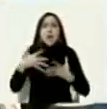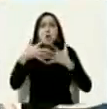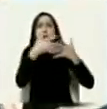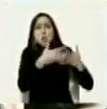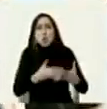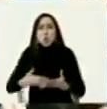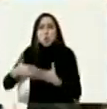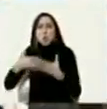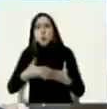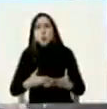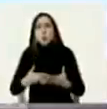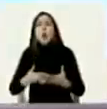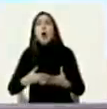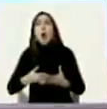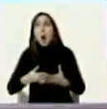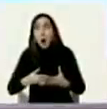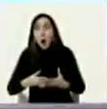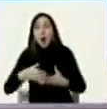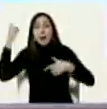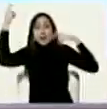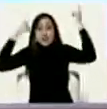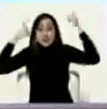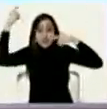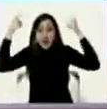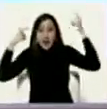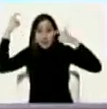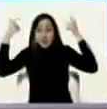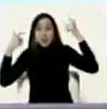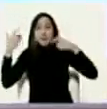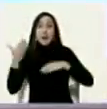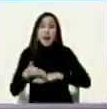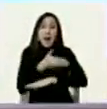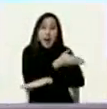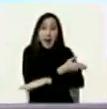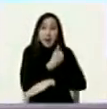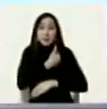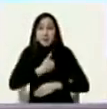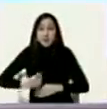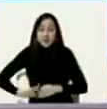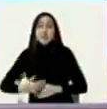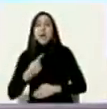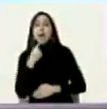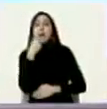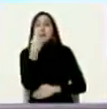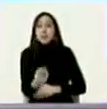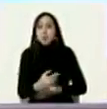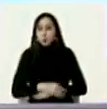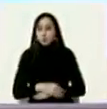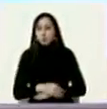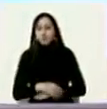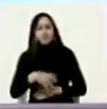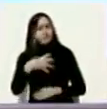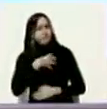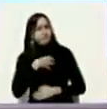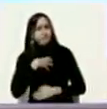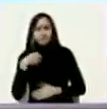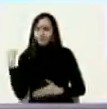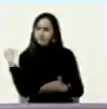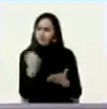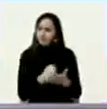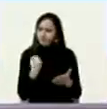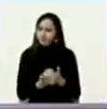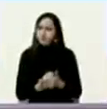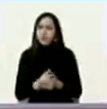el comandante presidente Hugo Chávez dijo no se puede combatir la